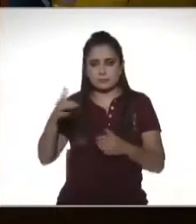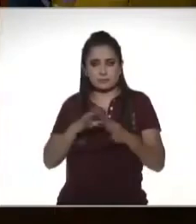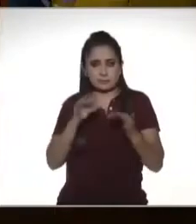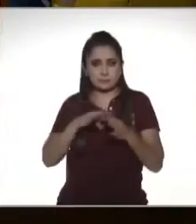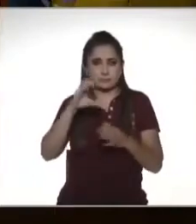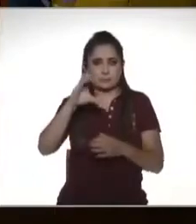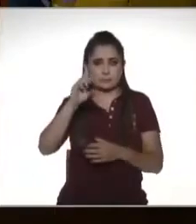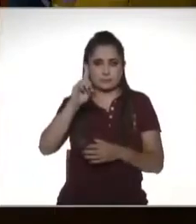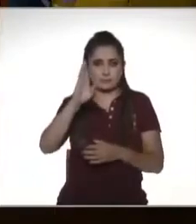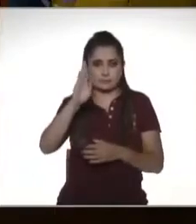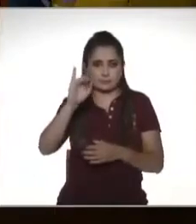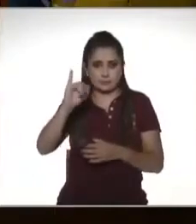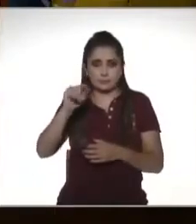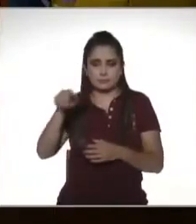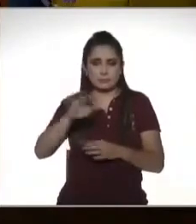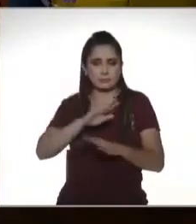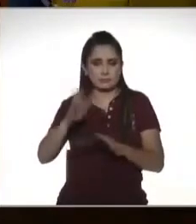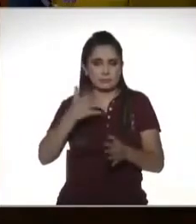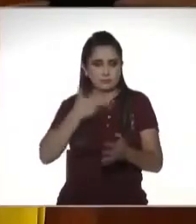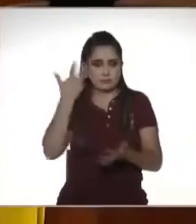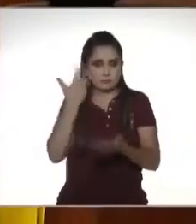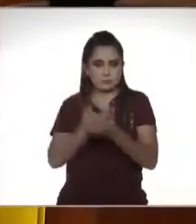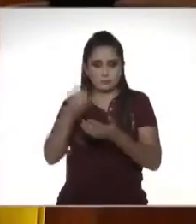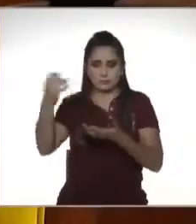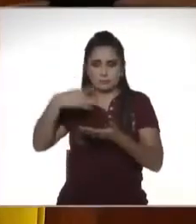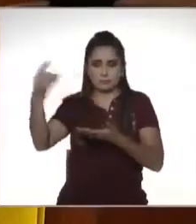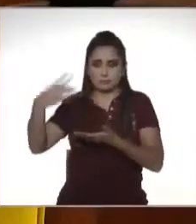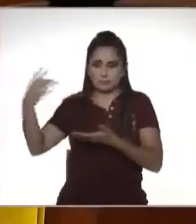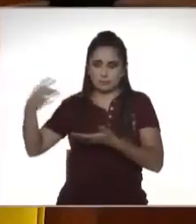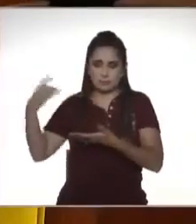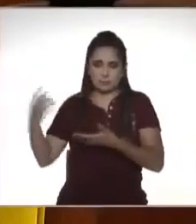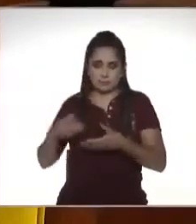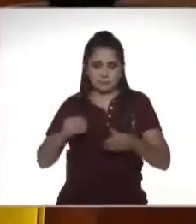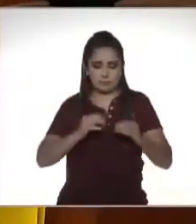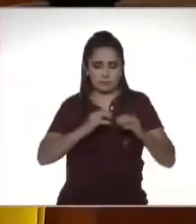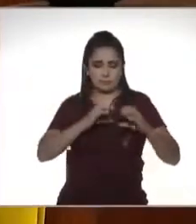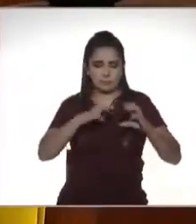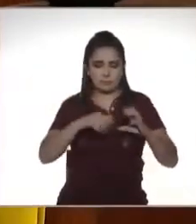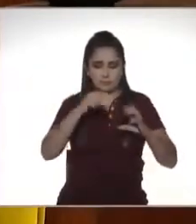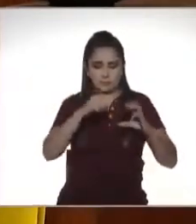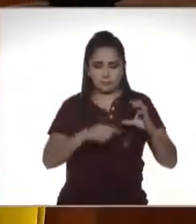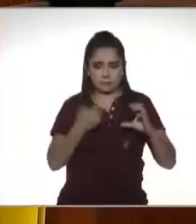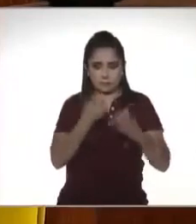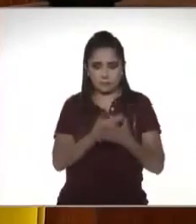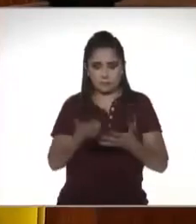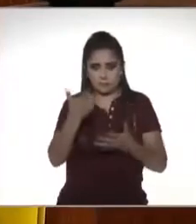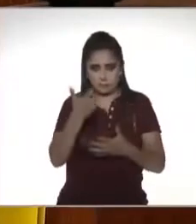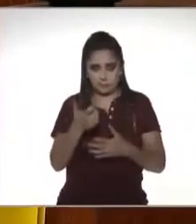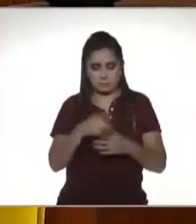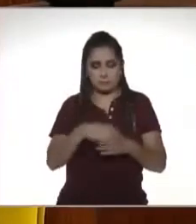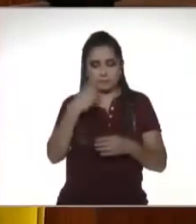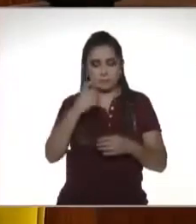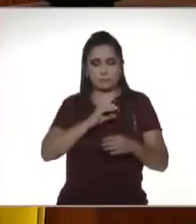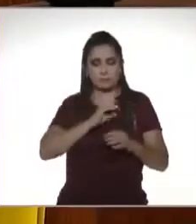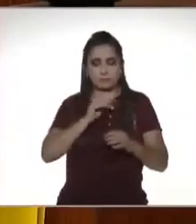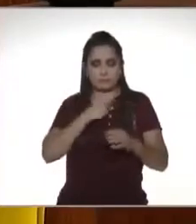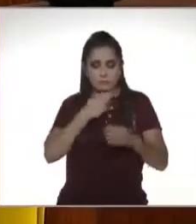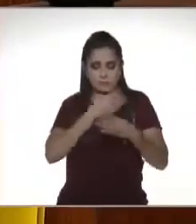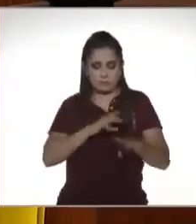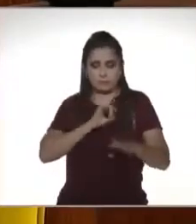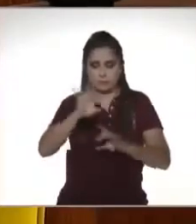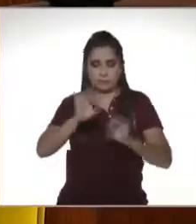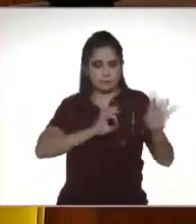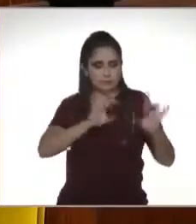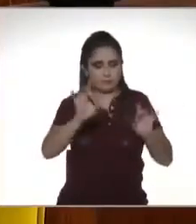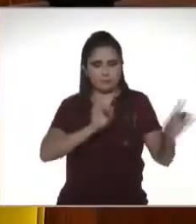FDIs ya nos van dando la pauta todos los FDIs que se emitieron van a ir canalizando por el tipo de ingresos los traspasos que hacemos en nuestras propias cuentas